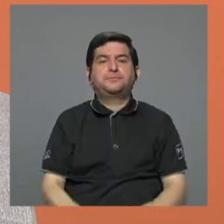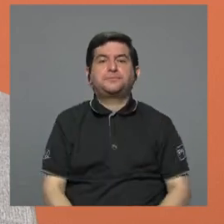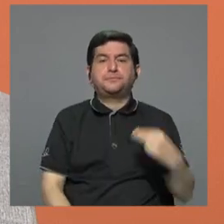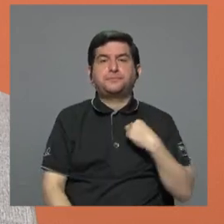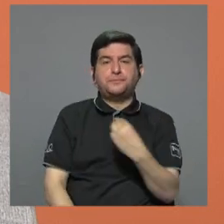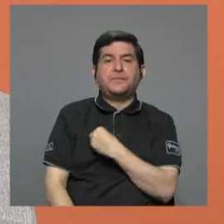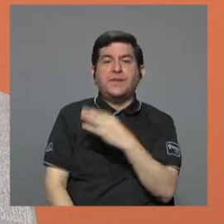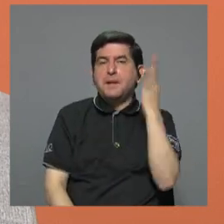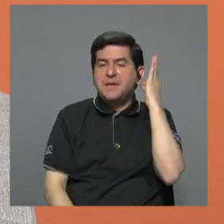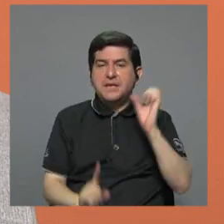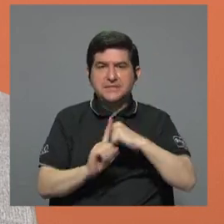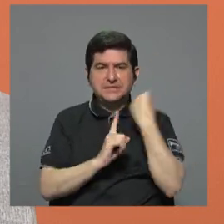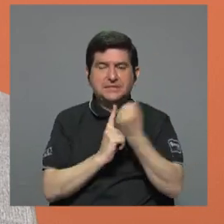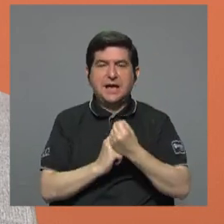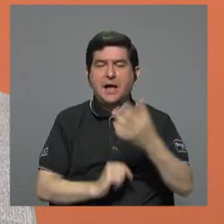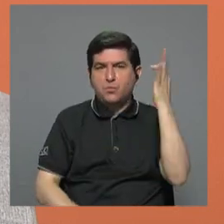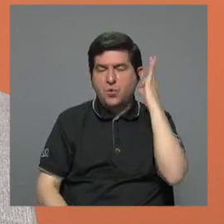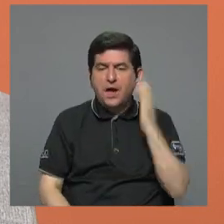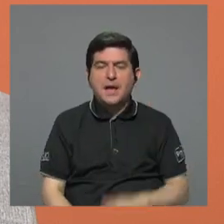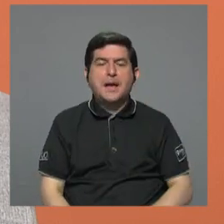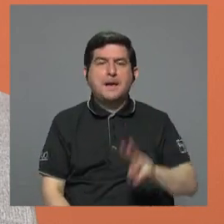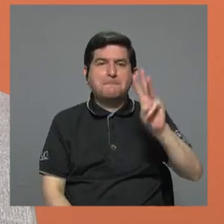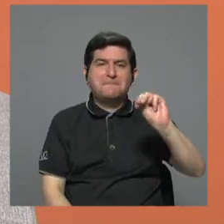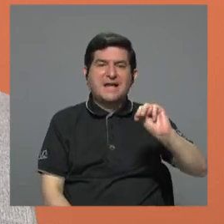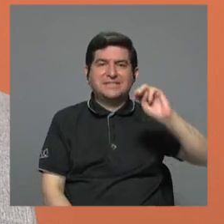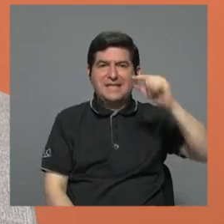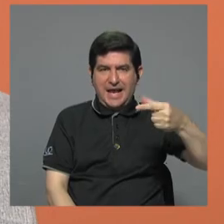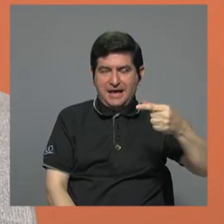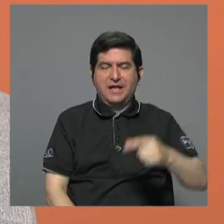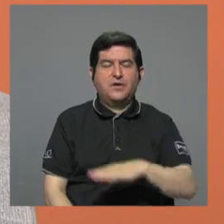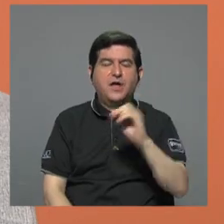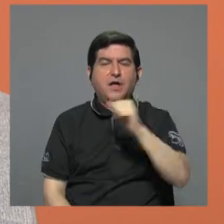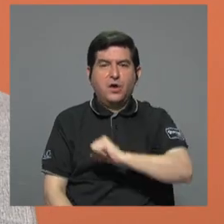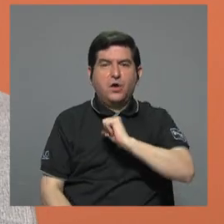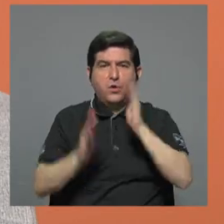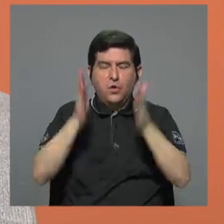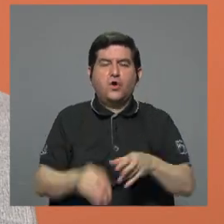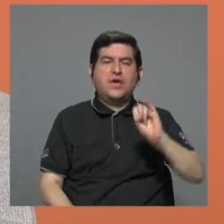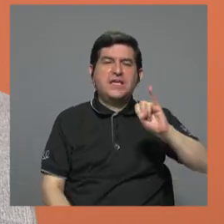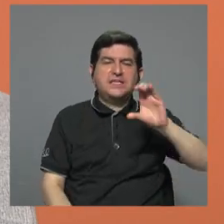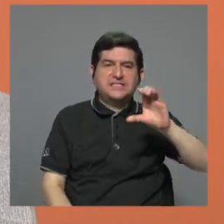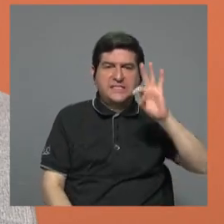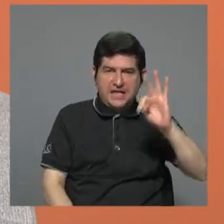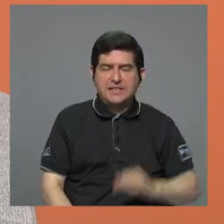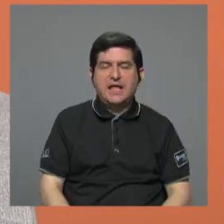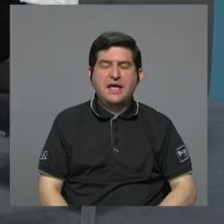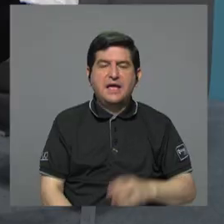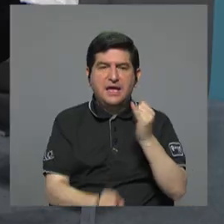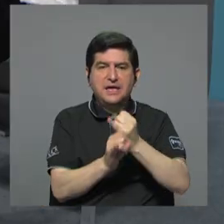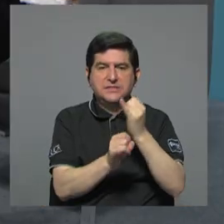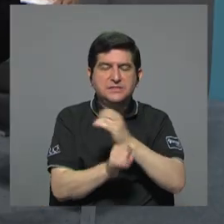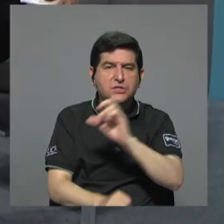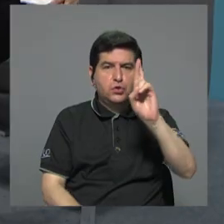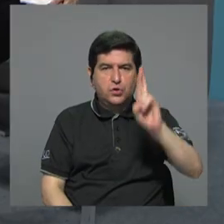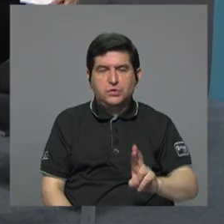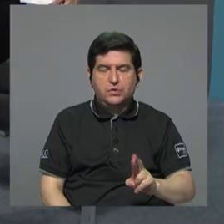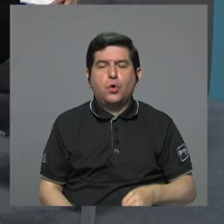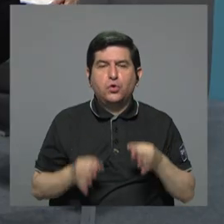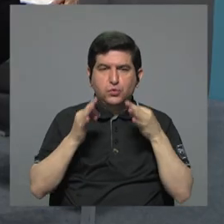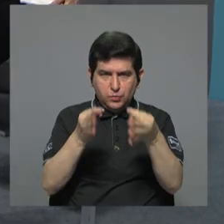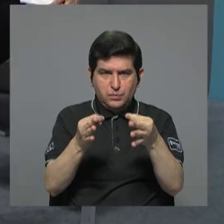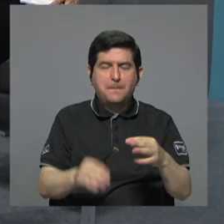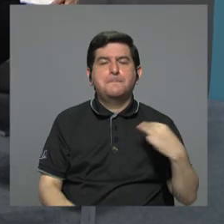ministra de la condición de la mujer, doña Marcela Guerrero, junto con autoridades del ICT, del Instituto Costarecense de Turismo, y del